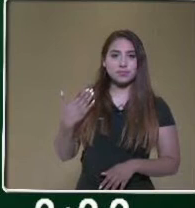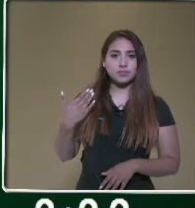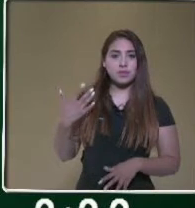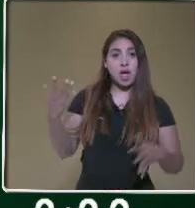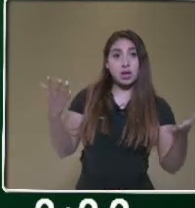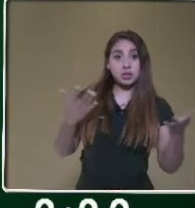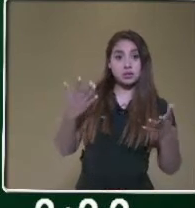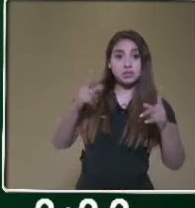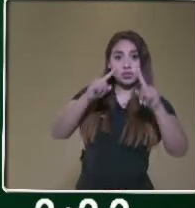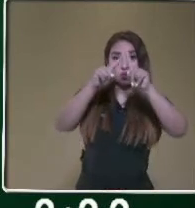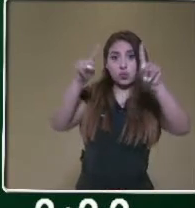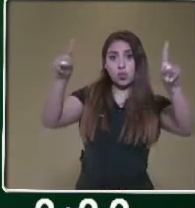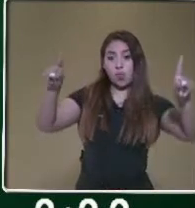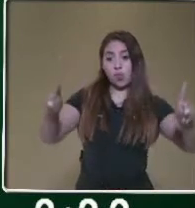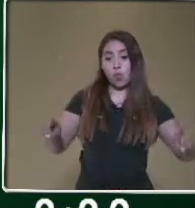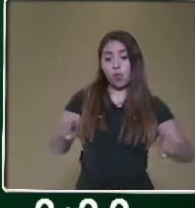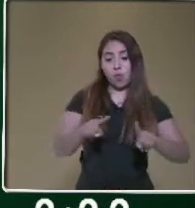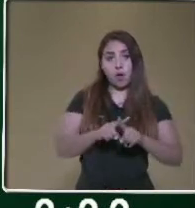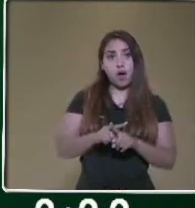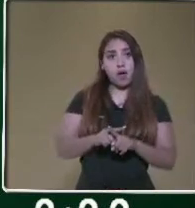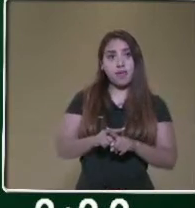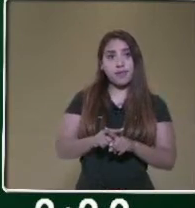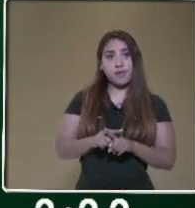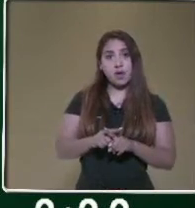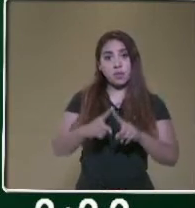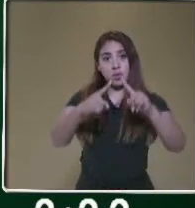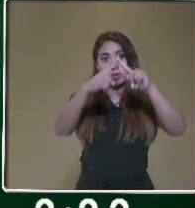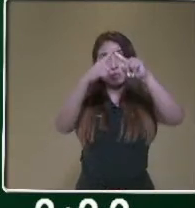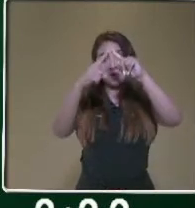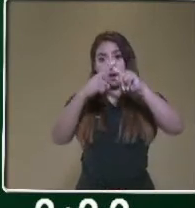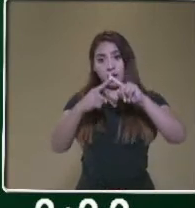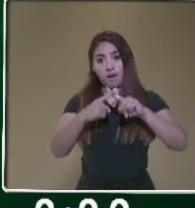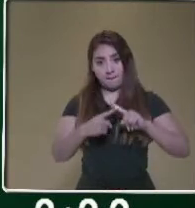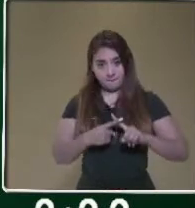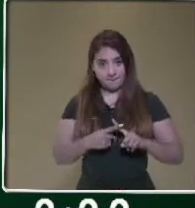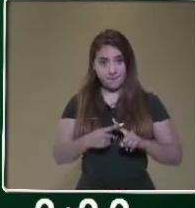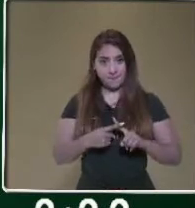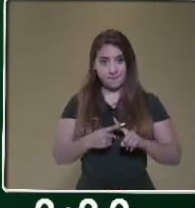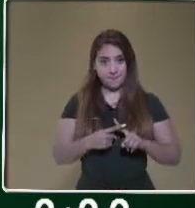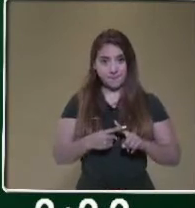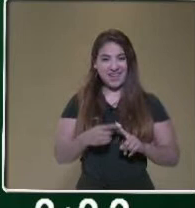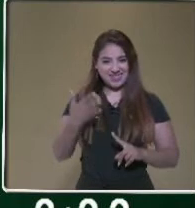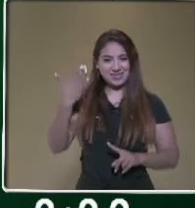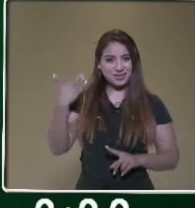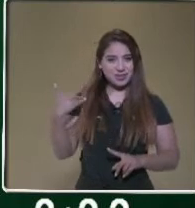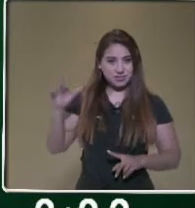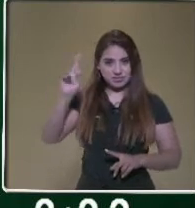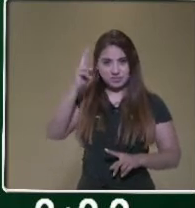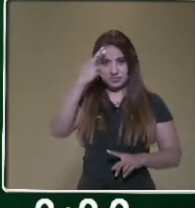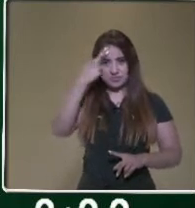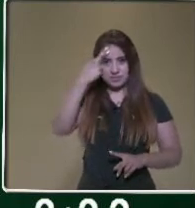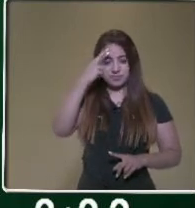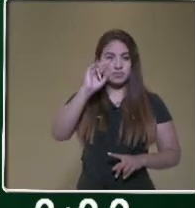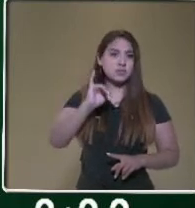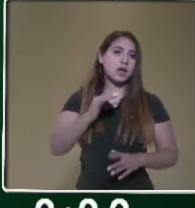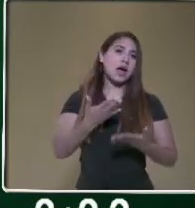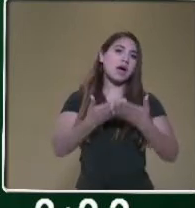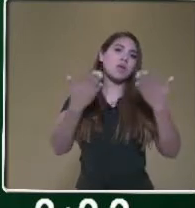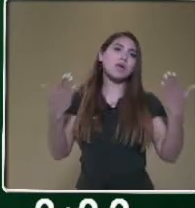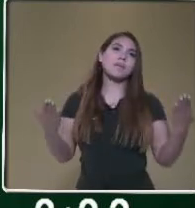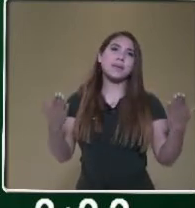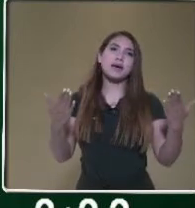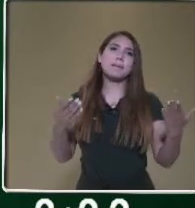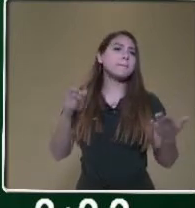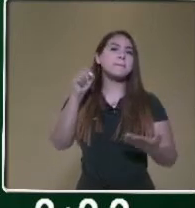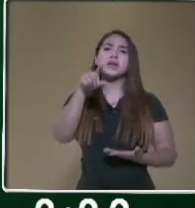cuadrado mágico que se multiplicaban los costados. ¿Sí? Ya lo habíamos hecho en otra ocasión. En esta ocasión vamos a hacer